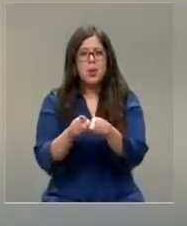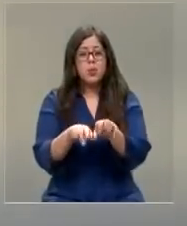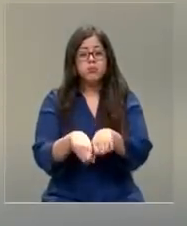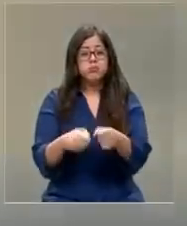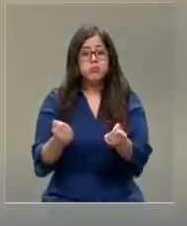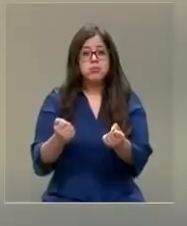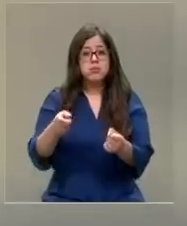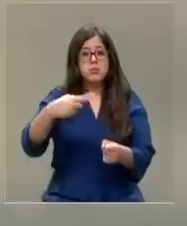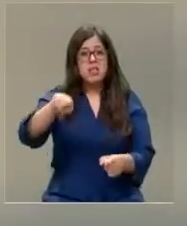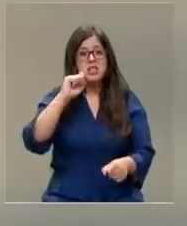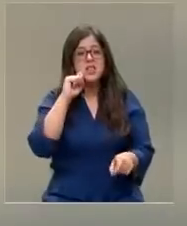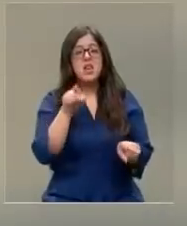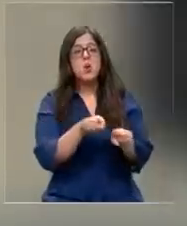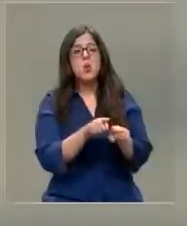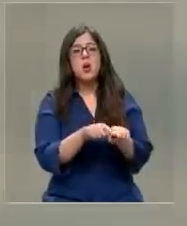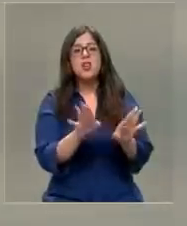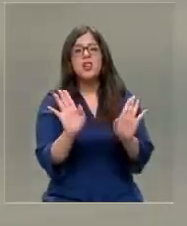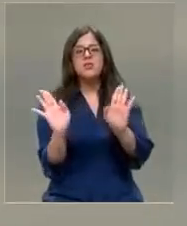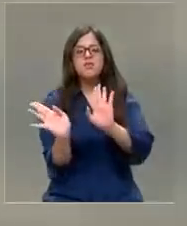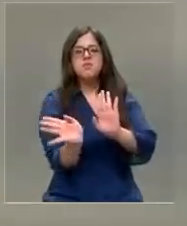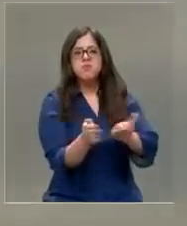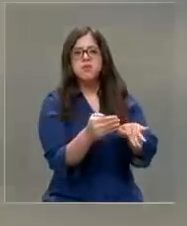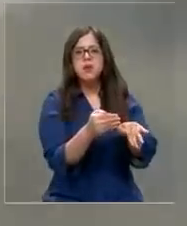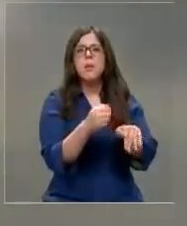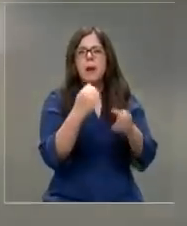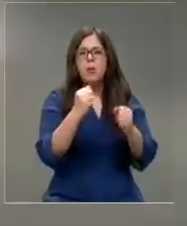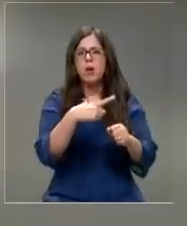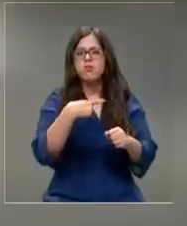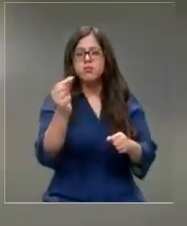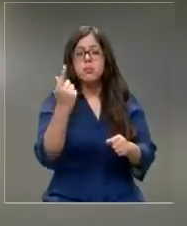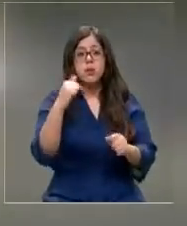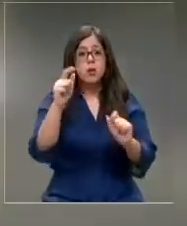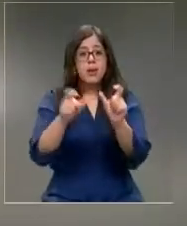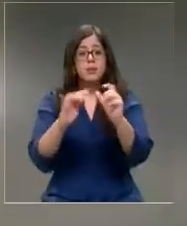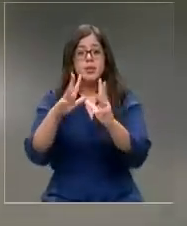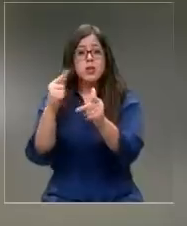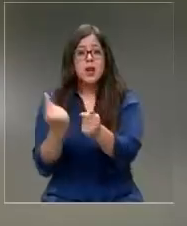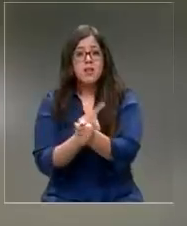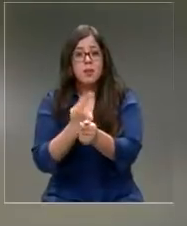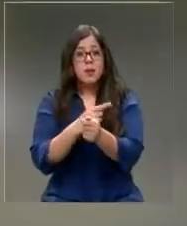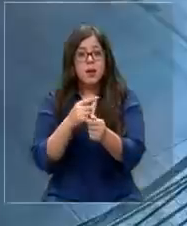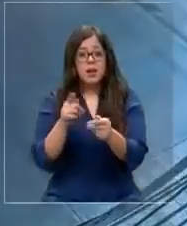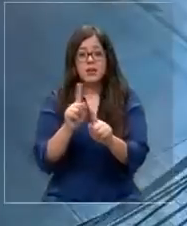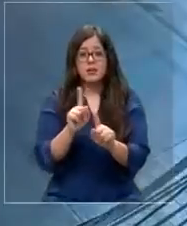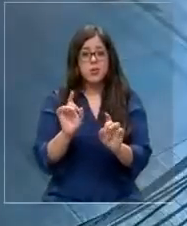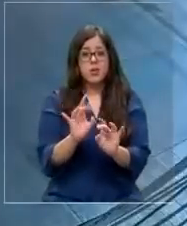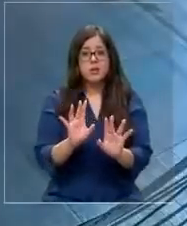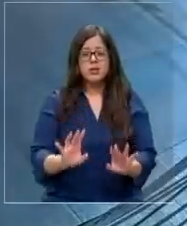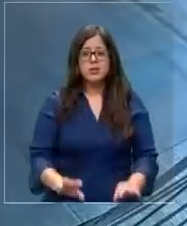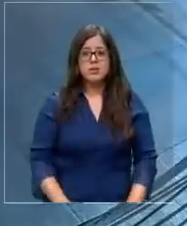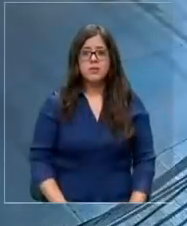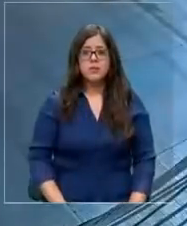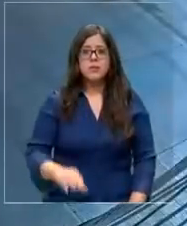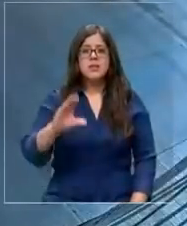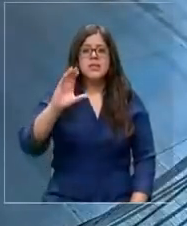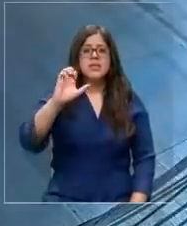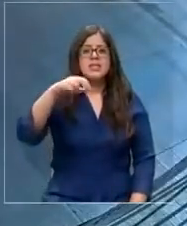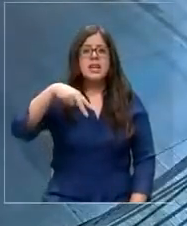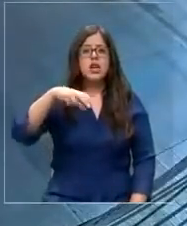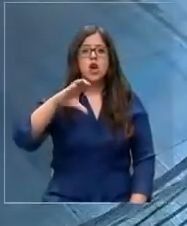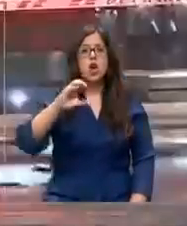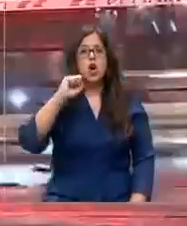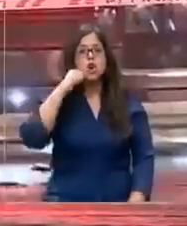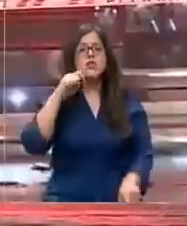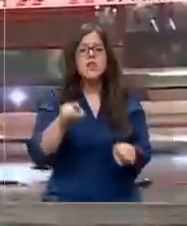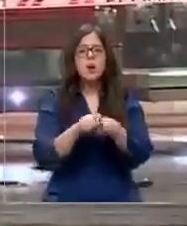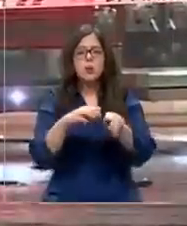para ellos, es un detalle en su afán de escapar. Para las familias claramente no es así. Fue una colisión